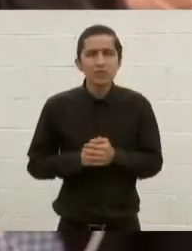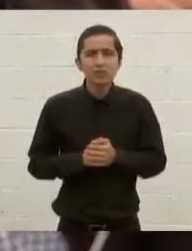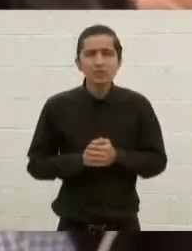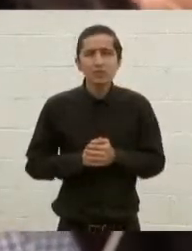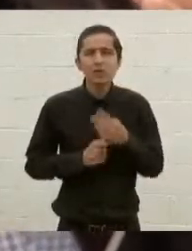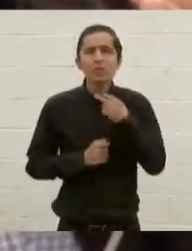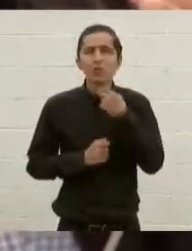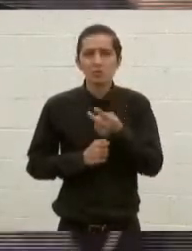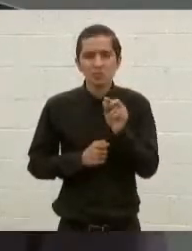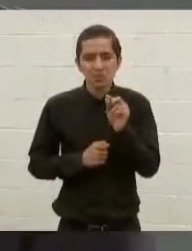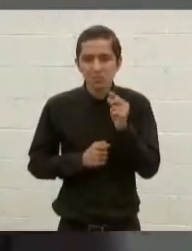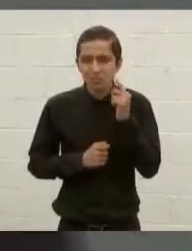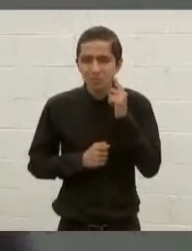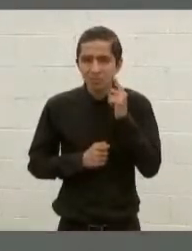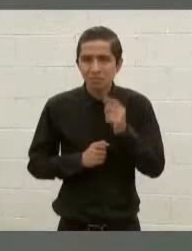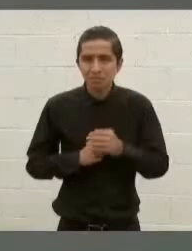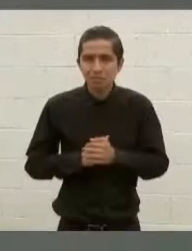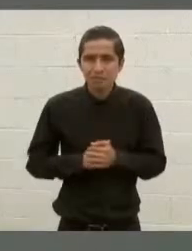secretario. Gracias.